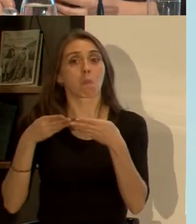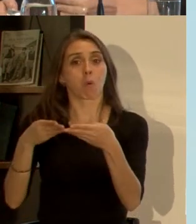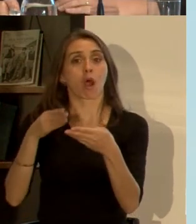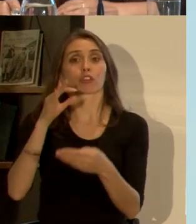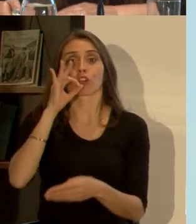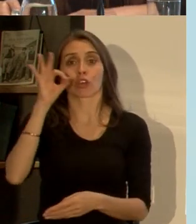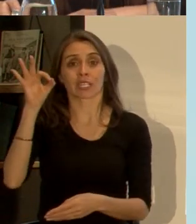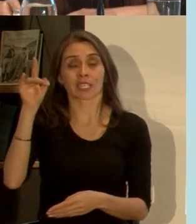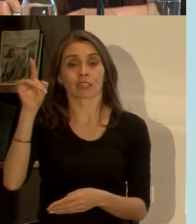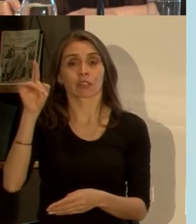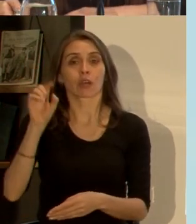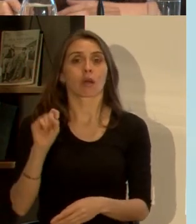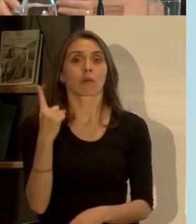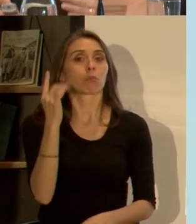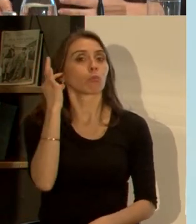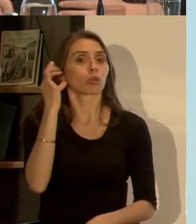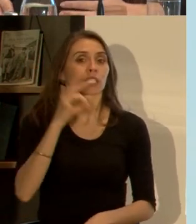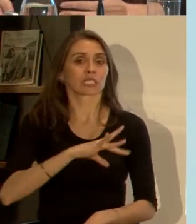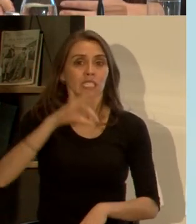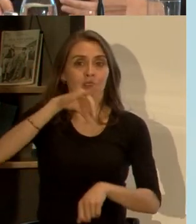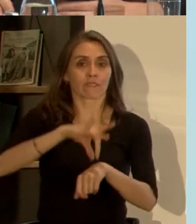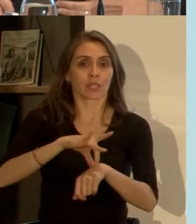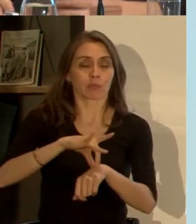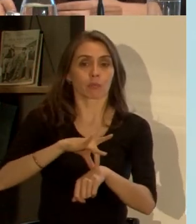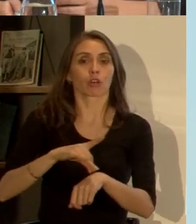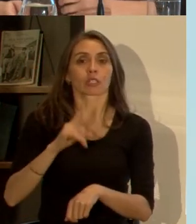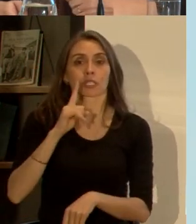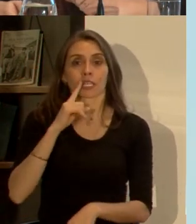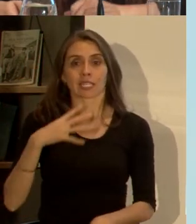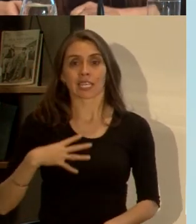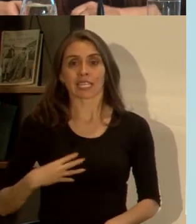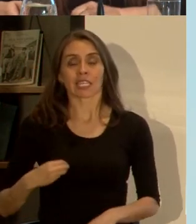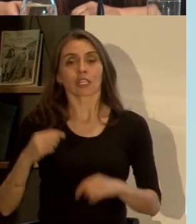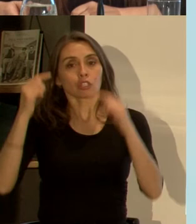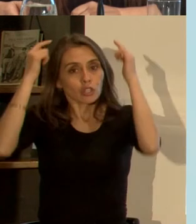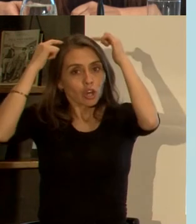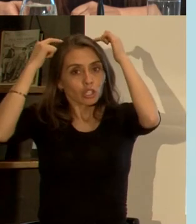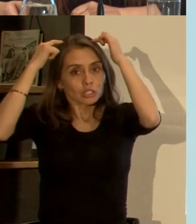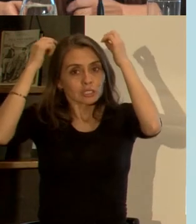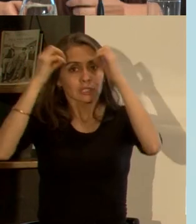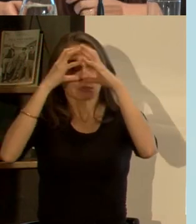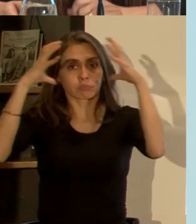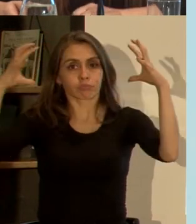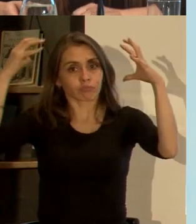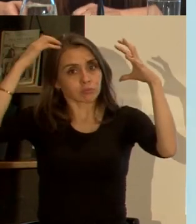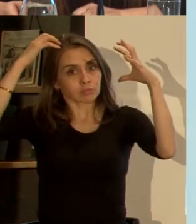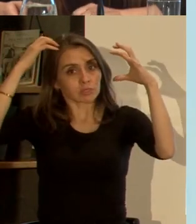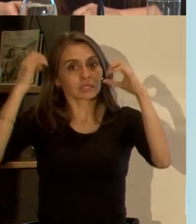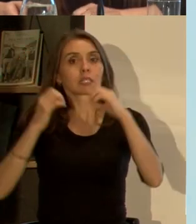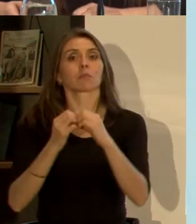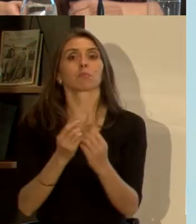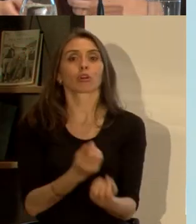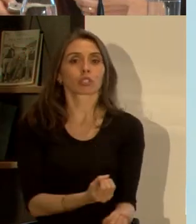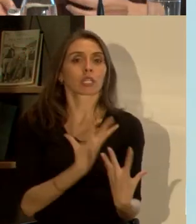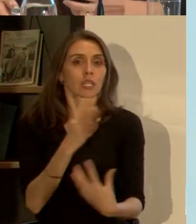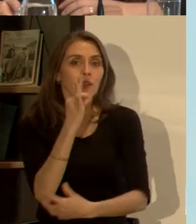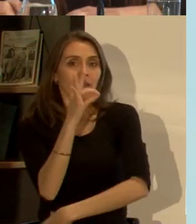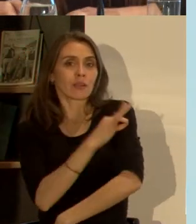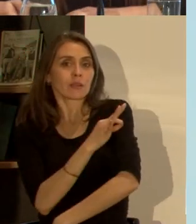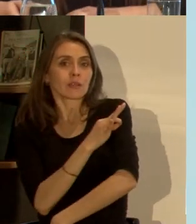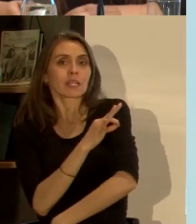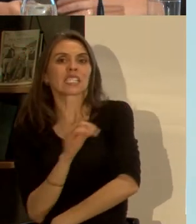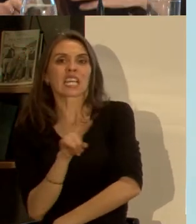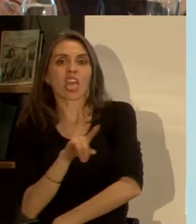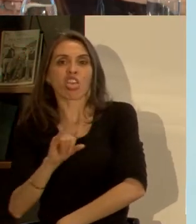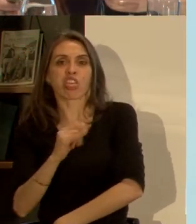afectando a la primera mujer chilena que es madre de un niño con microcefalia por haber adquirido el virus del Zika y que es una de las